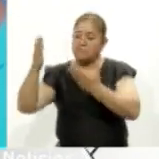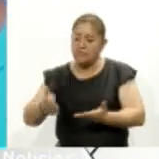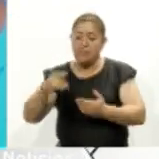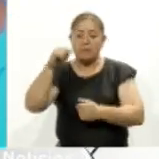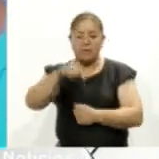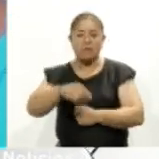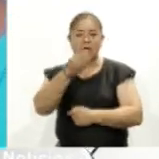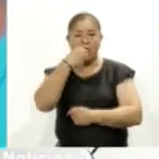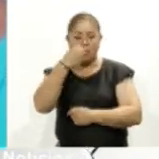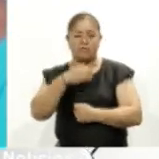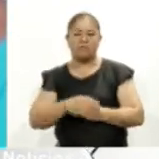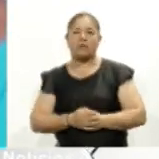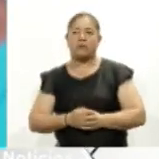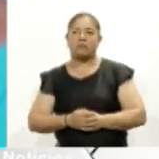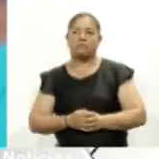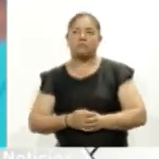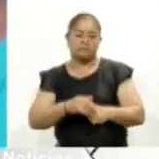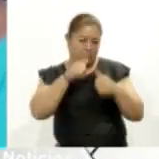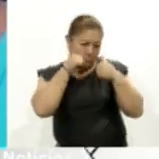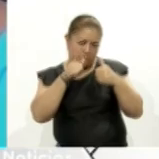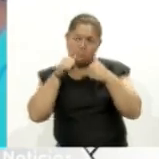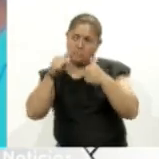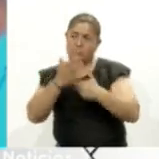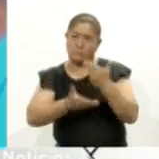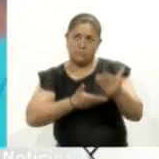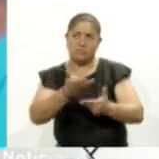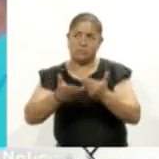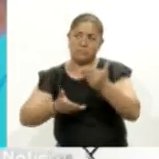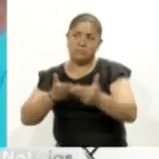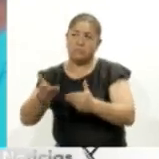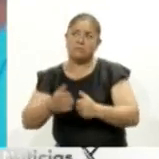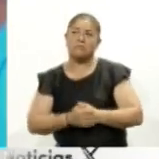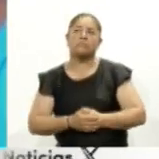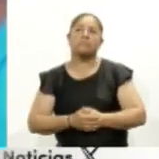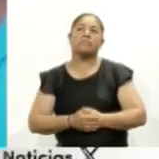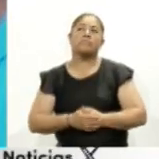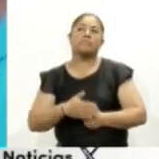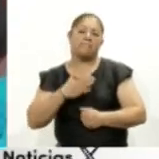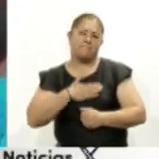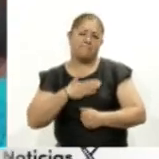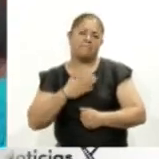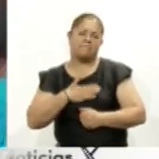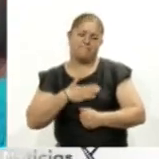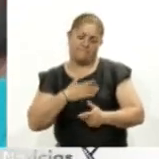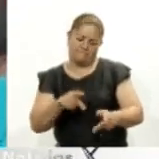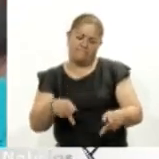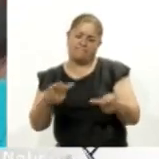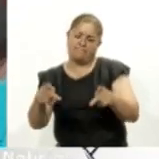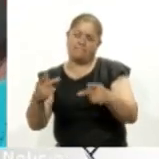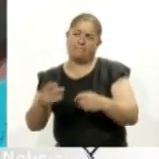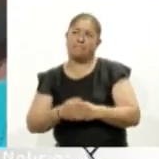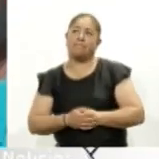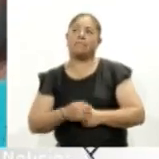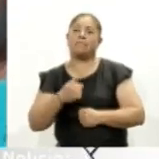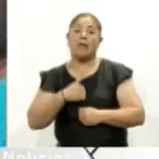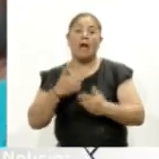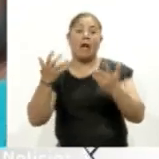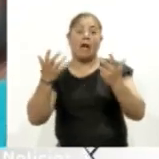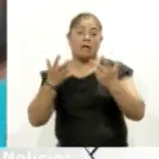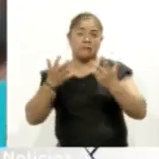los atendemos dándoles servicio y brindándoles nuestros productos hacemos con